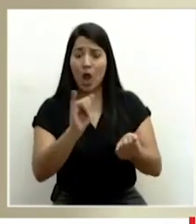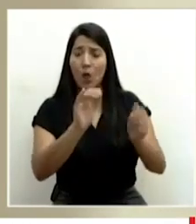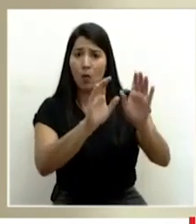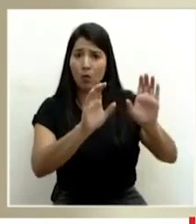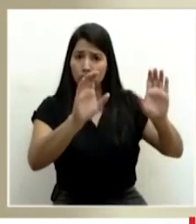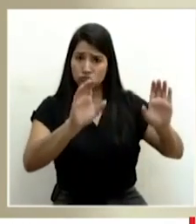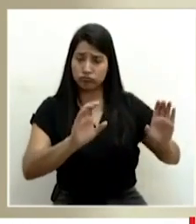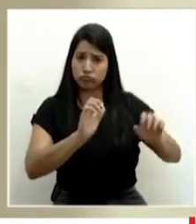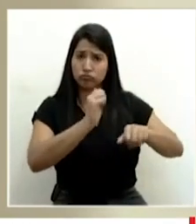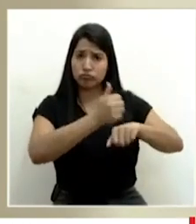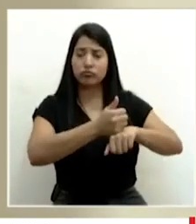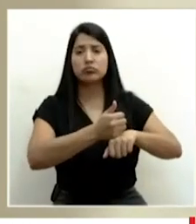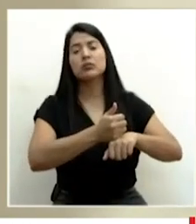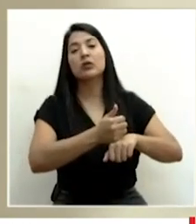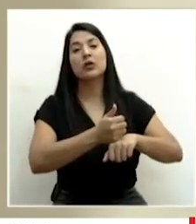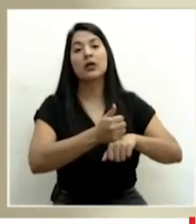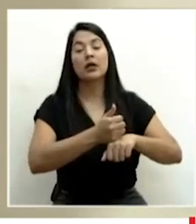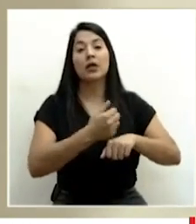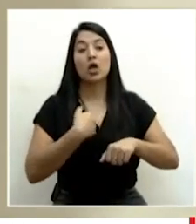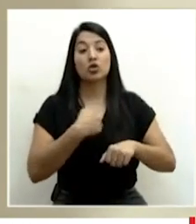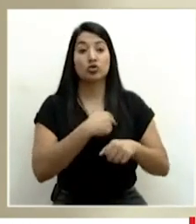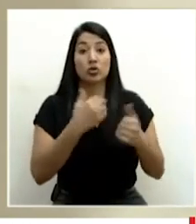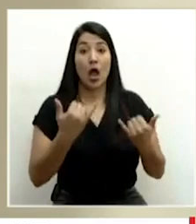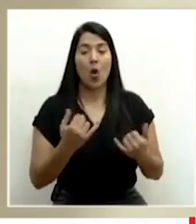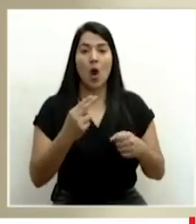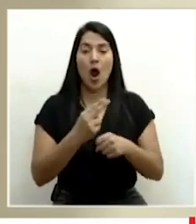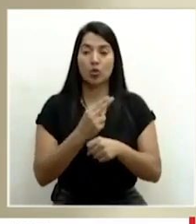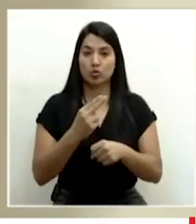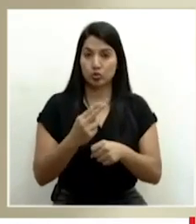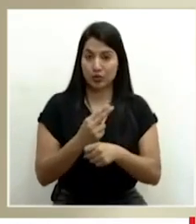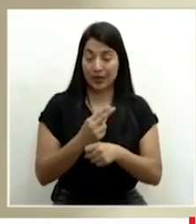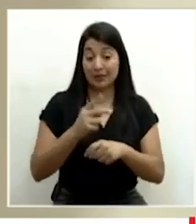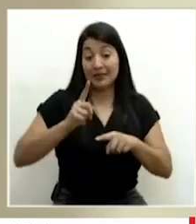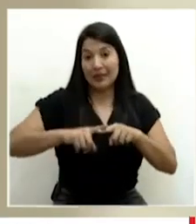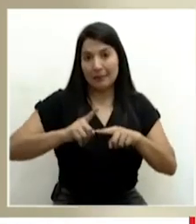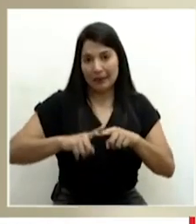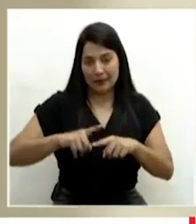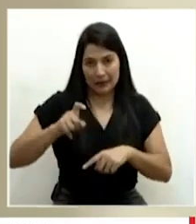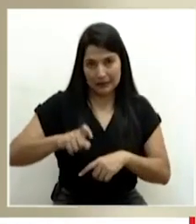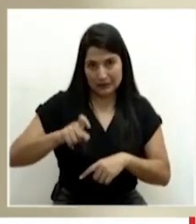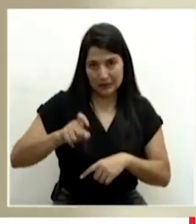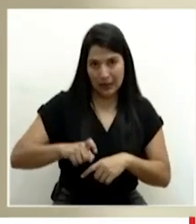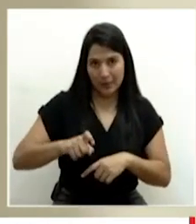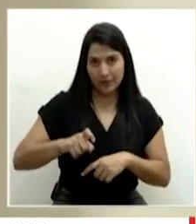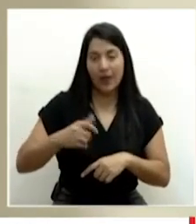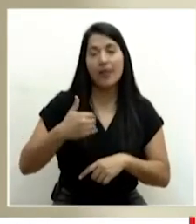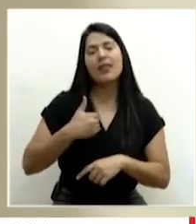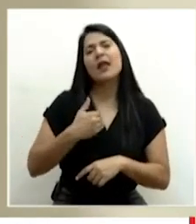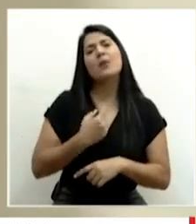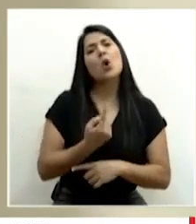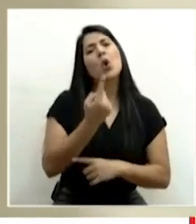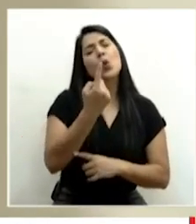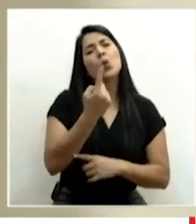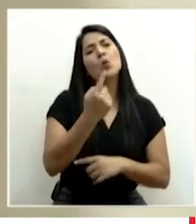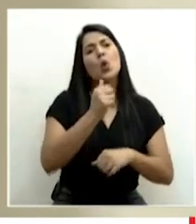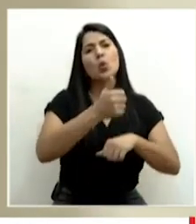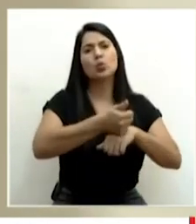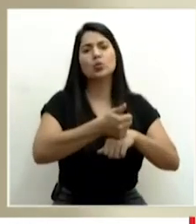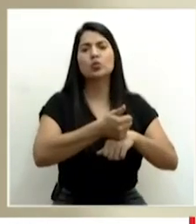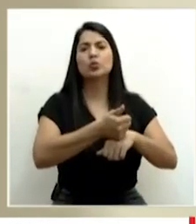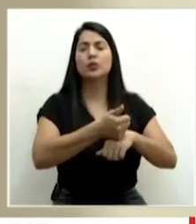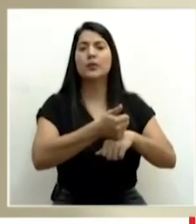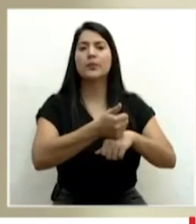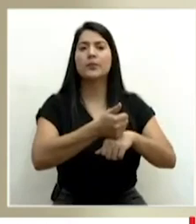que estamos utilizando de acuerdo a la necesidad. Teníamos uno que habíamos armado